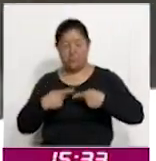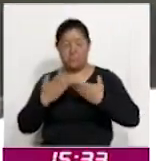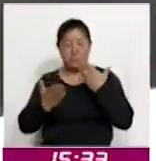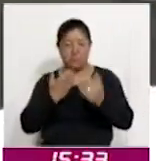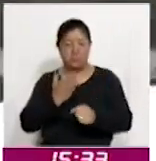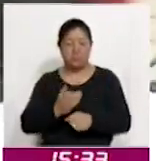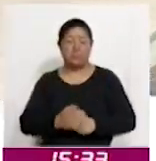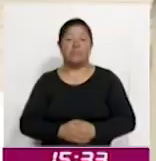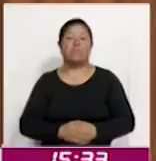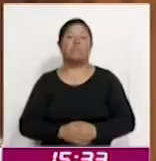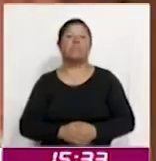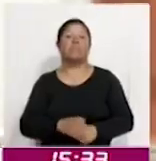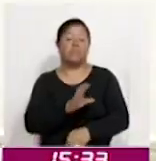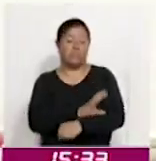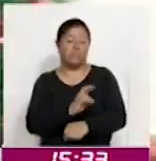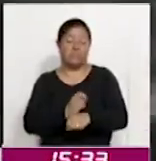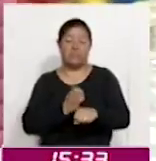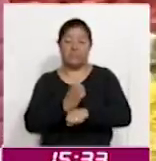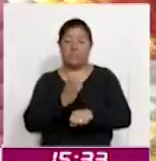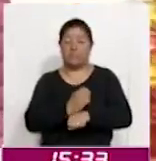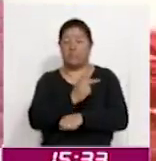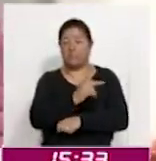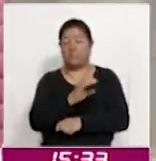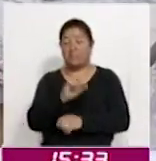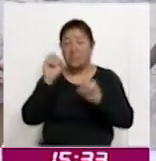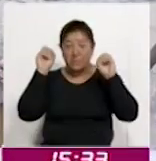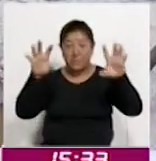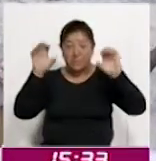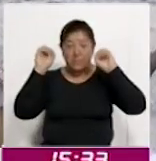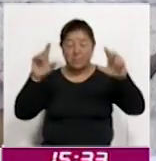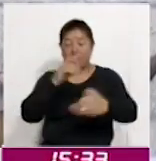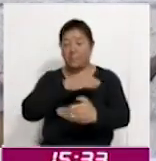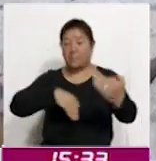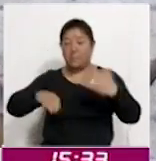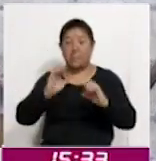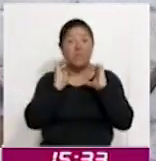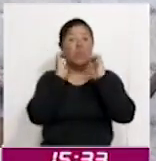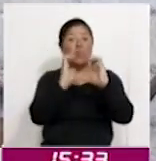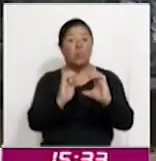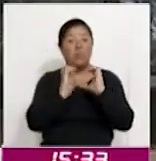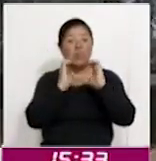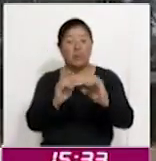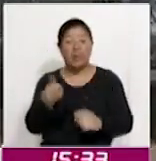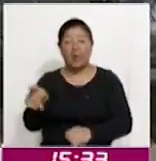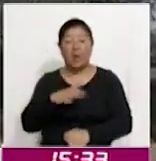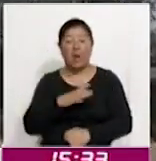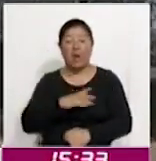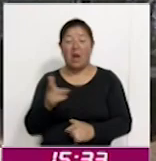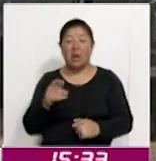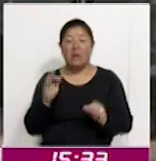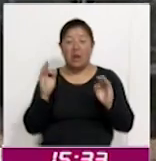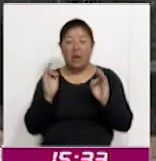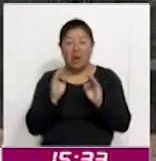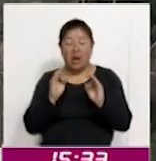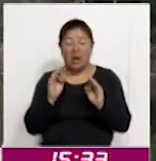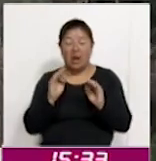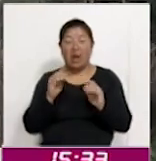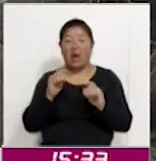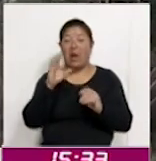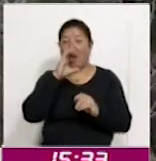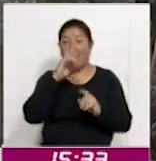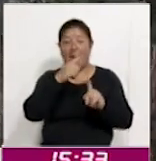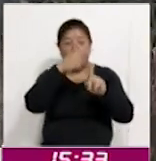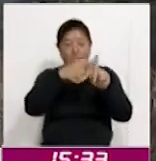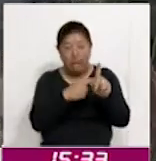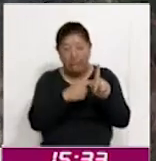Alerta a la Coordinación Estatal de Protección Civil a la ciudadanía, tomar previsiones ante el descenso brusco de temperatura. El